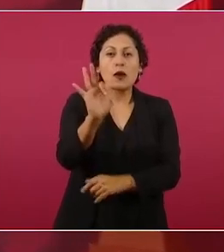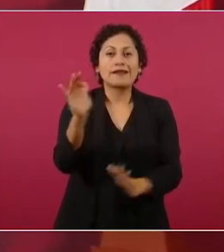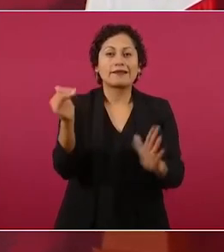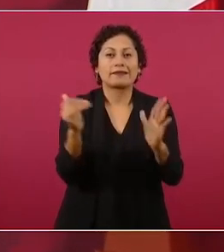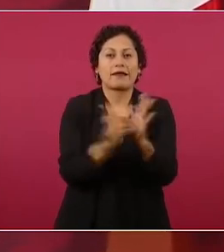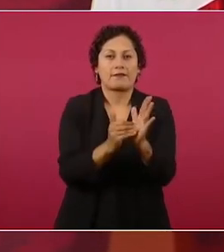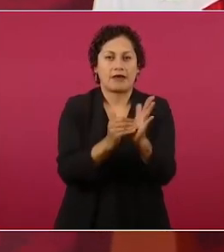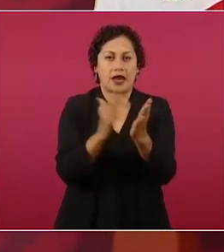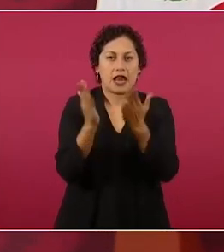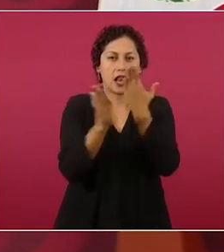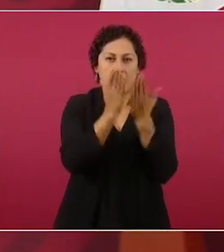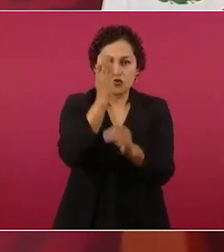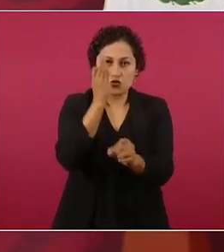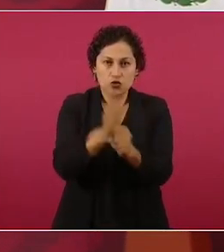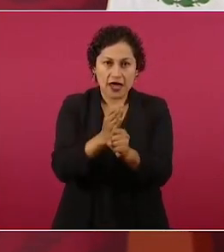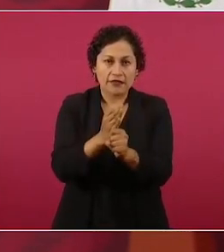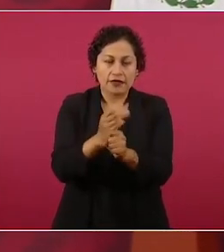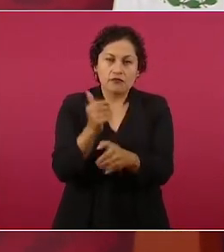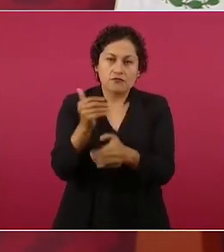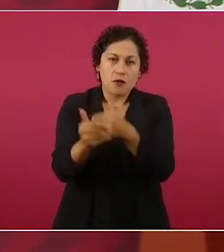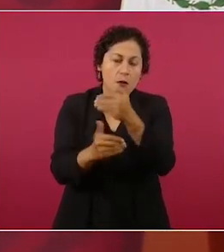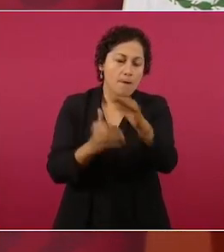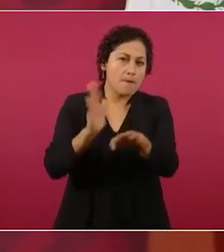vamos a llegar a 60 mil.